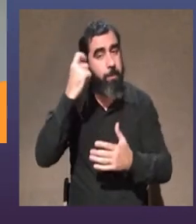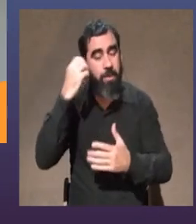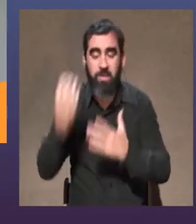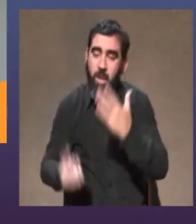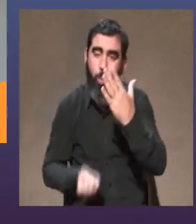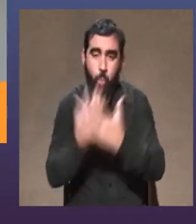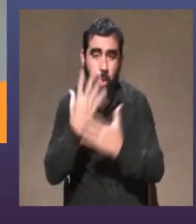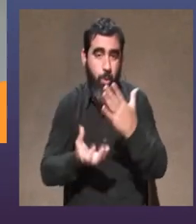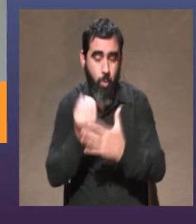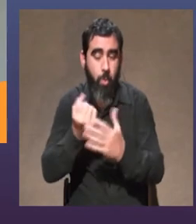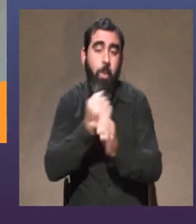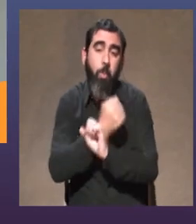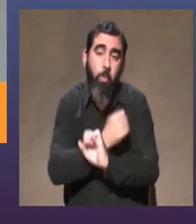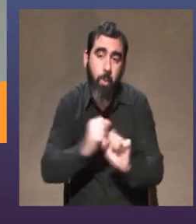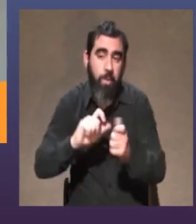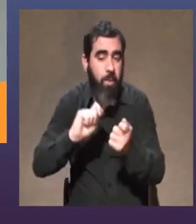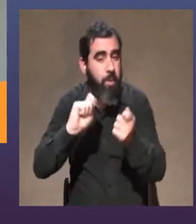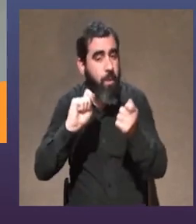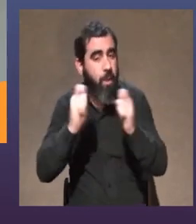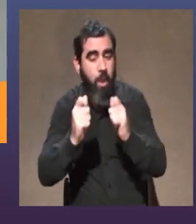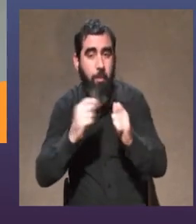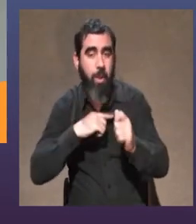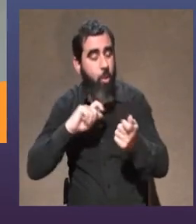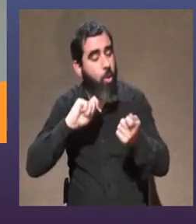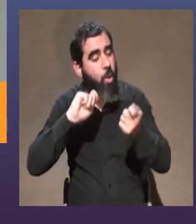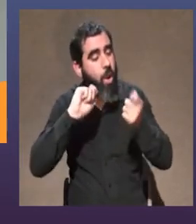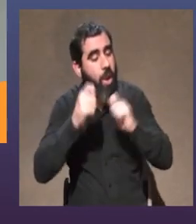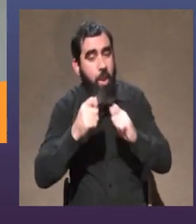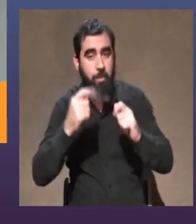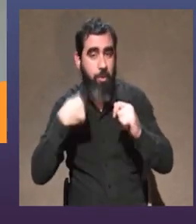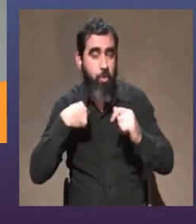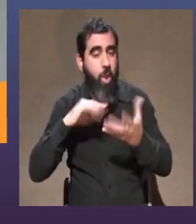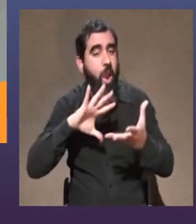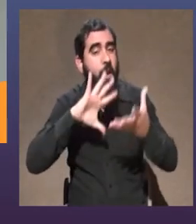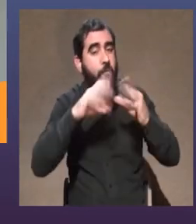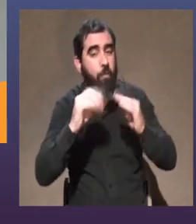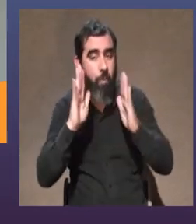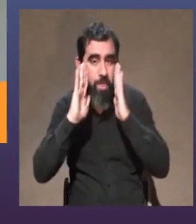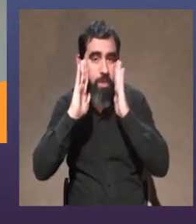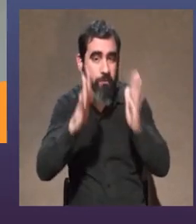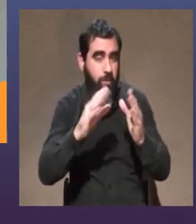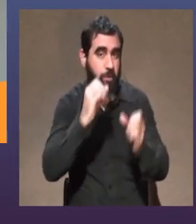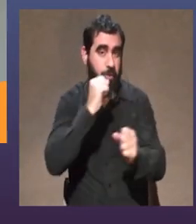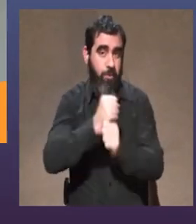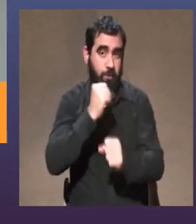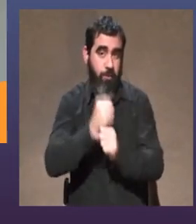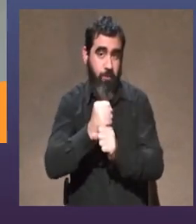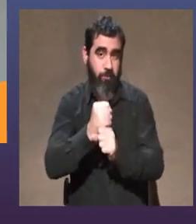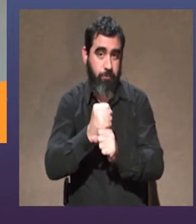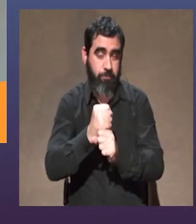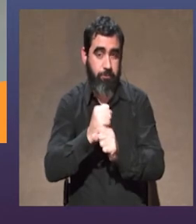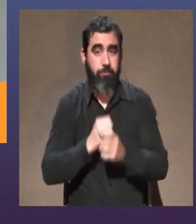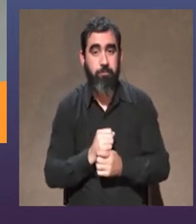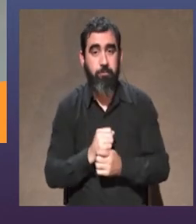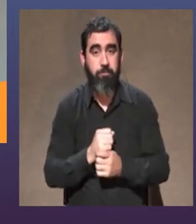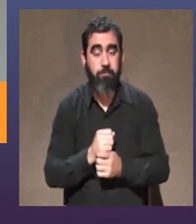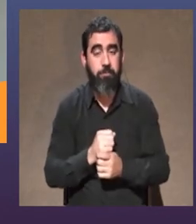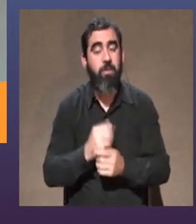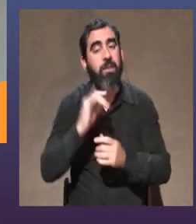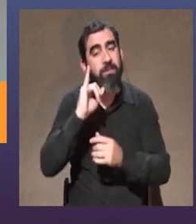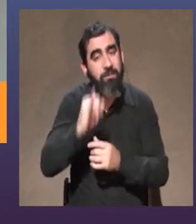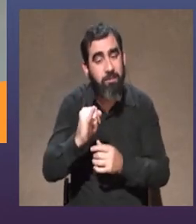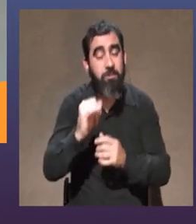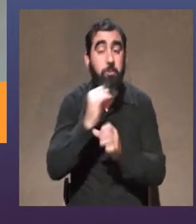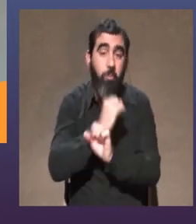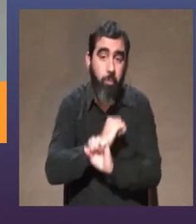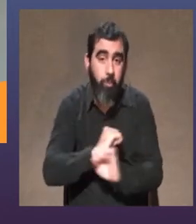mutar y cambiar la forma de abordaje de los trabajos. Sí, quizás, el sistema,